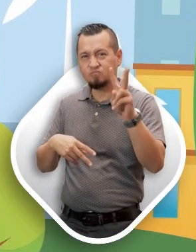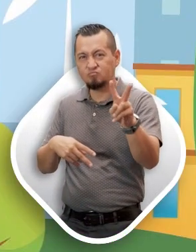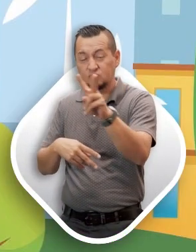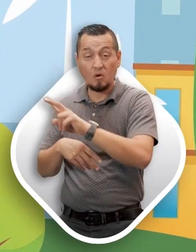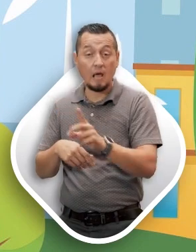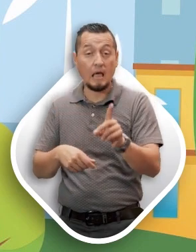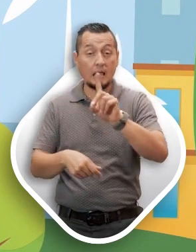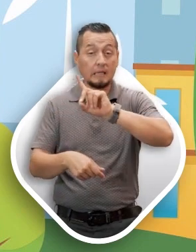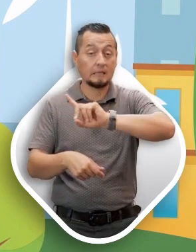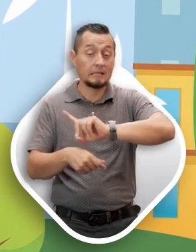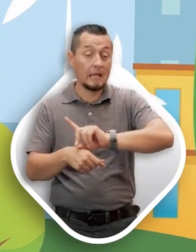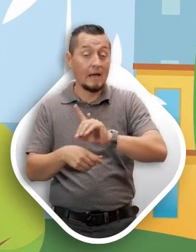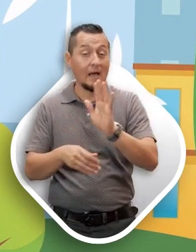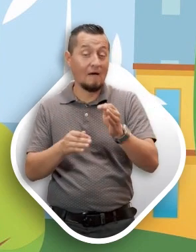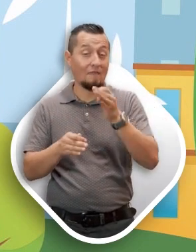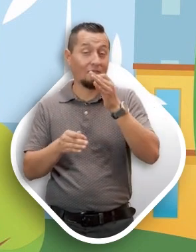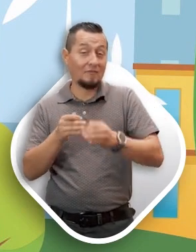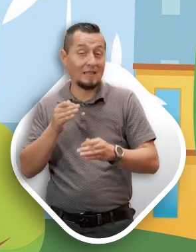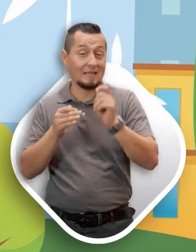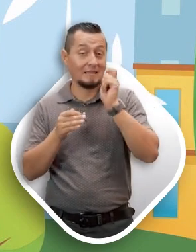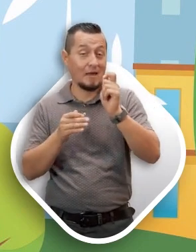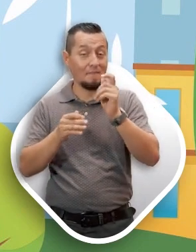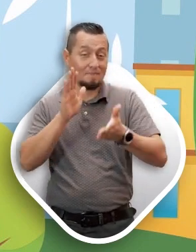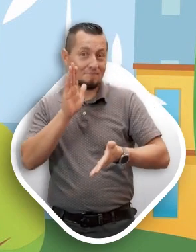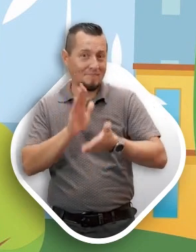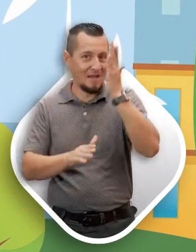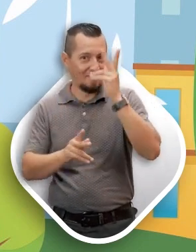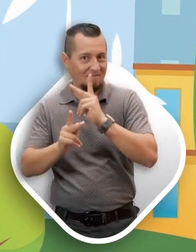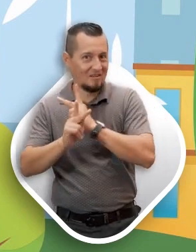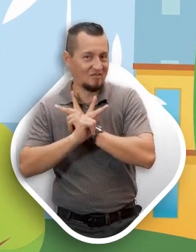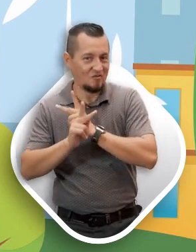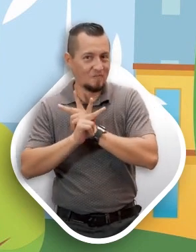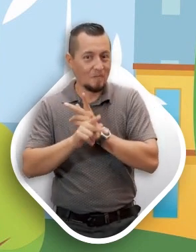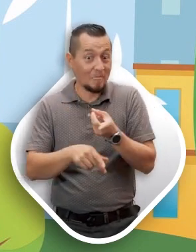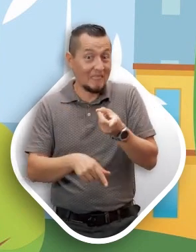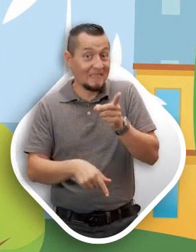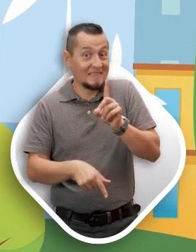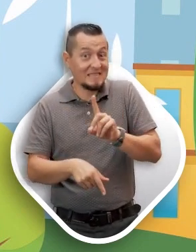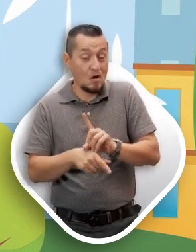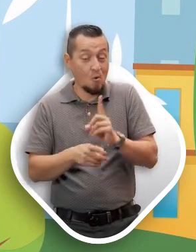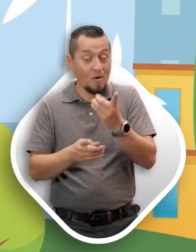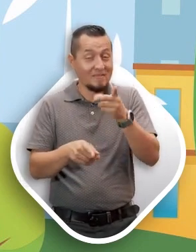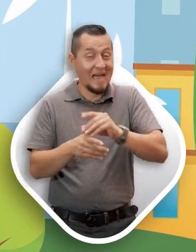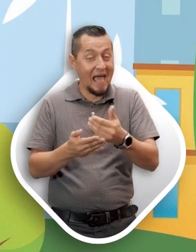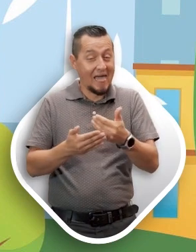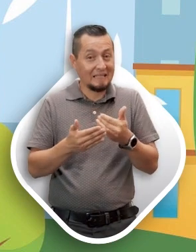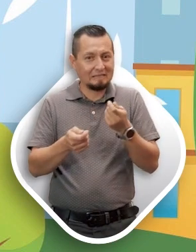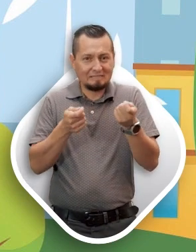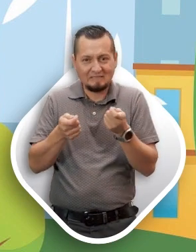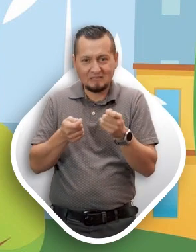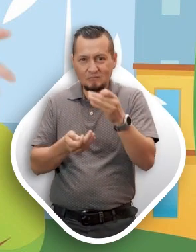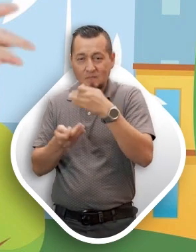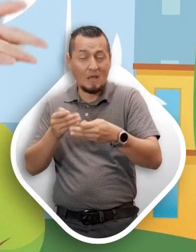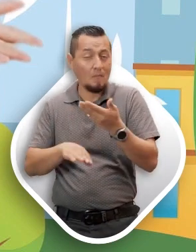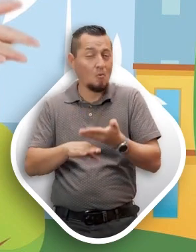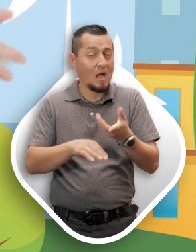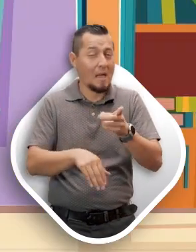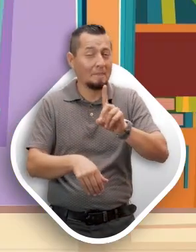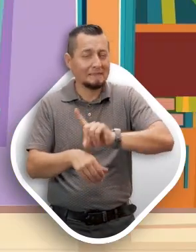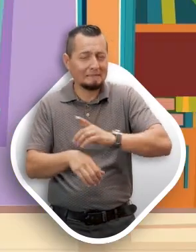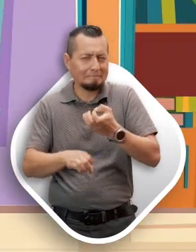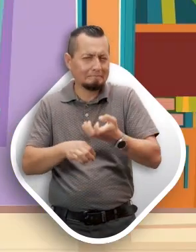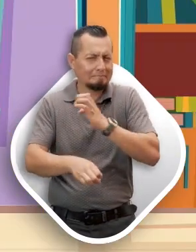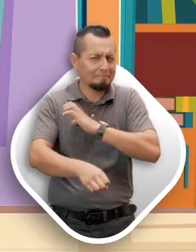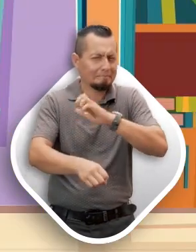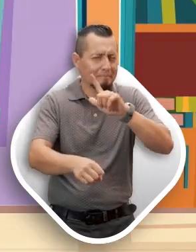Era el último día de clases antes de salir de vacaciones de verano. Y Max estaba decidido a acompañar a la tropa, pues era un día muy especial,